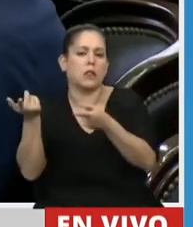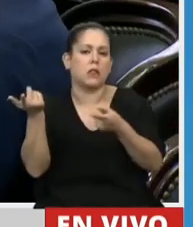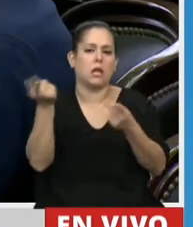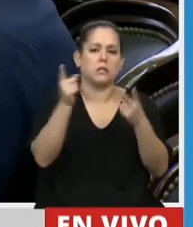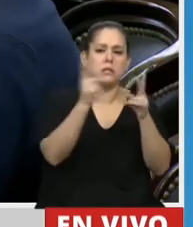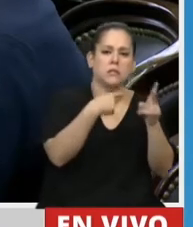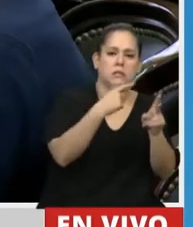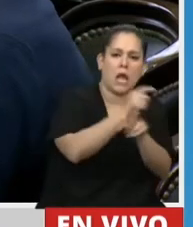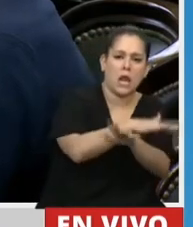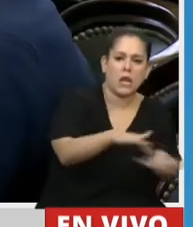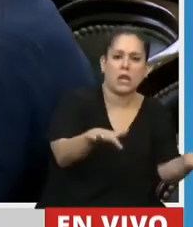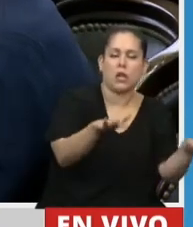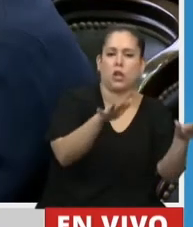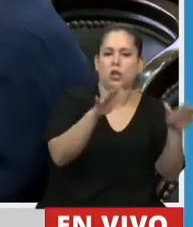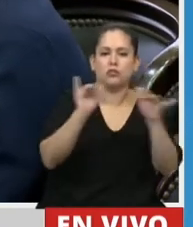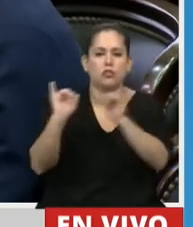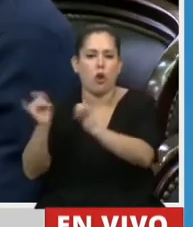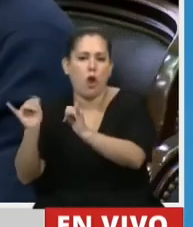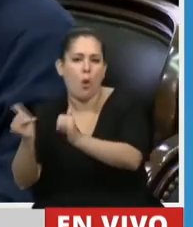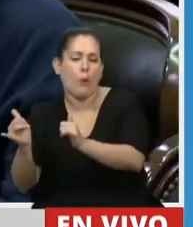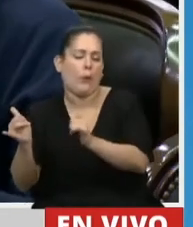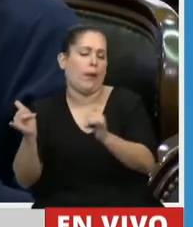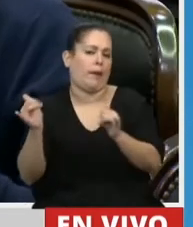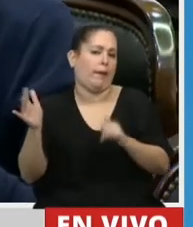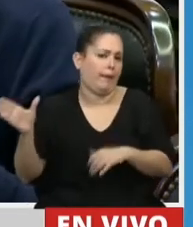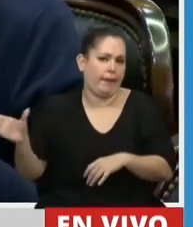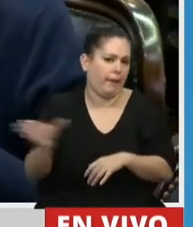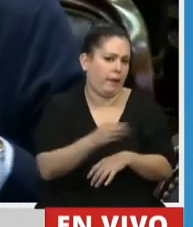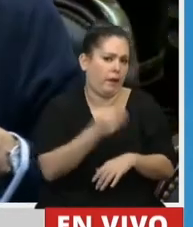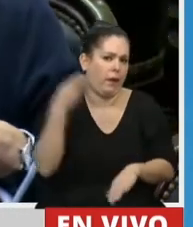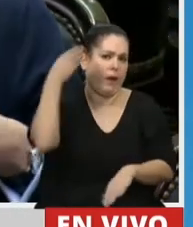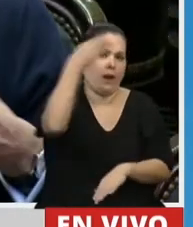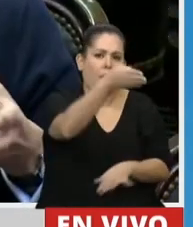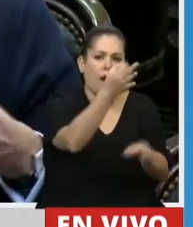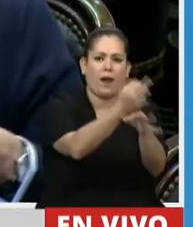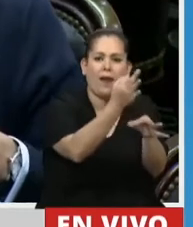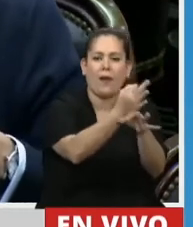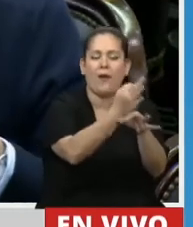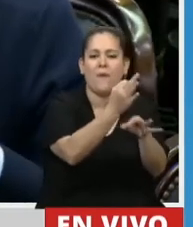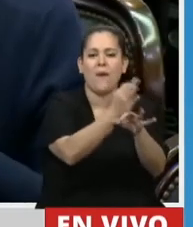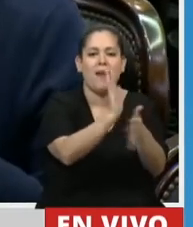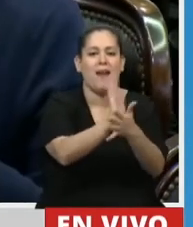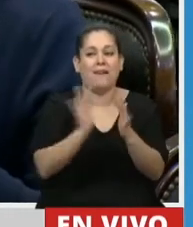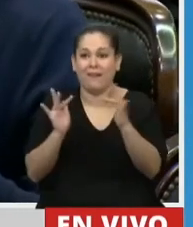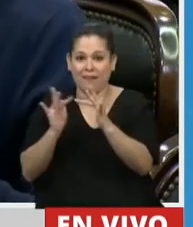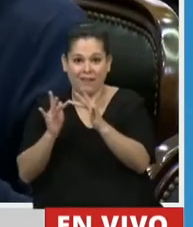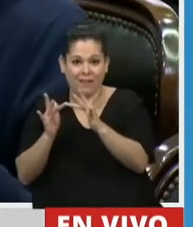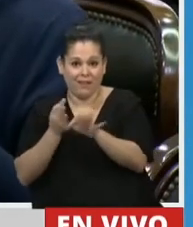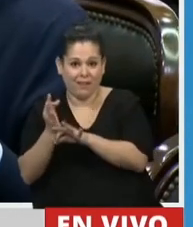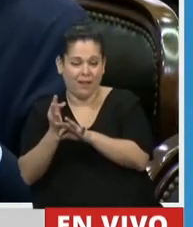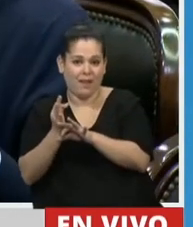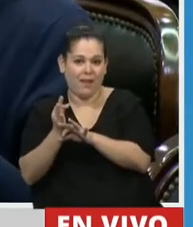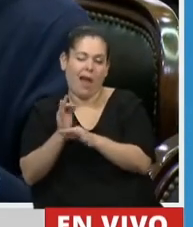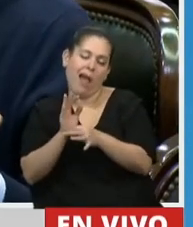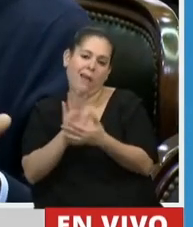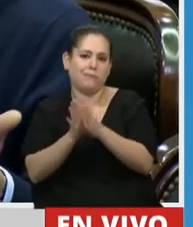nuestros niños, niñas, jóvenes y adolescentes que asisten a las escuelas son irreemplazables y que